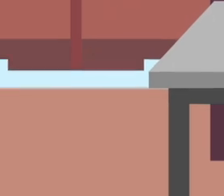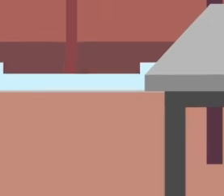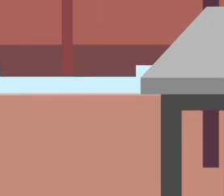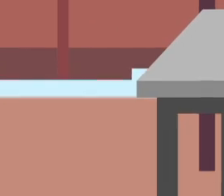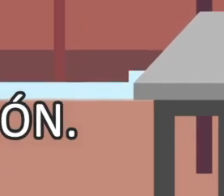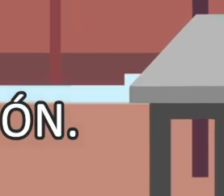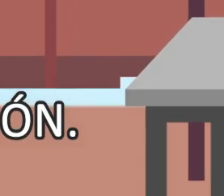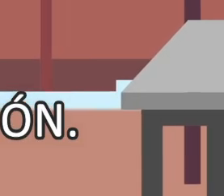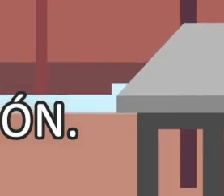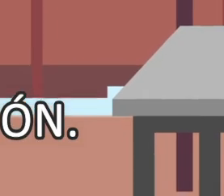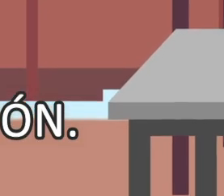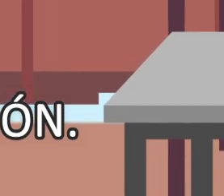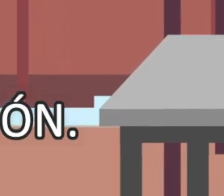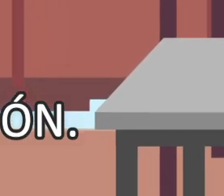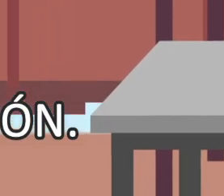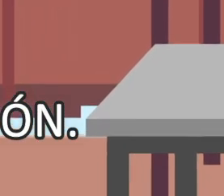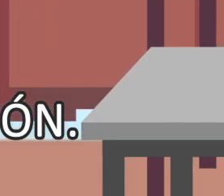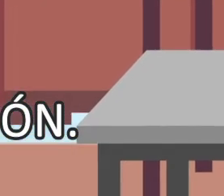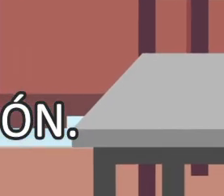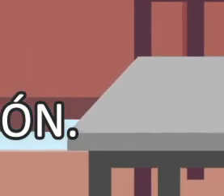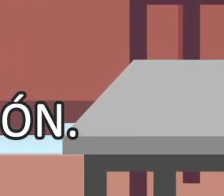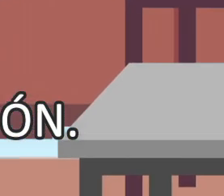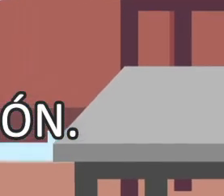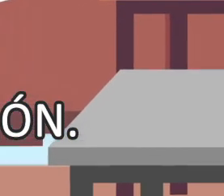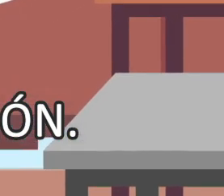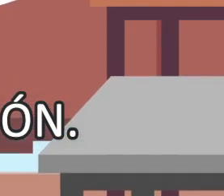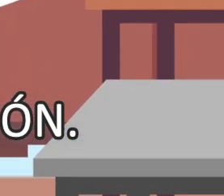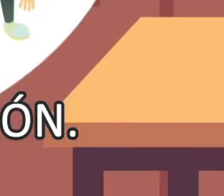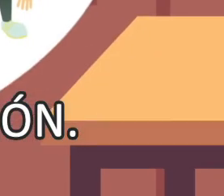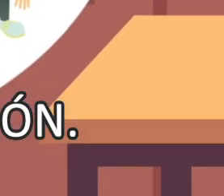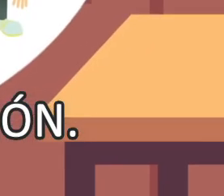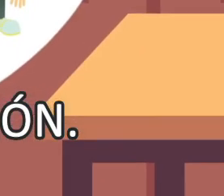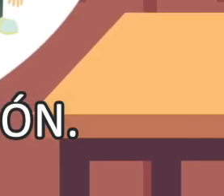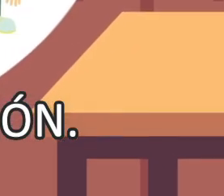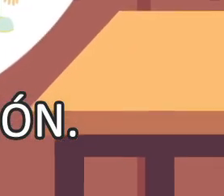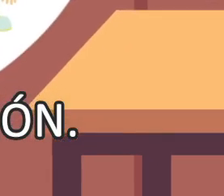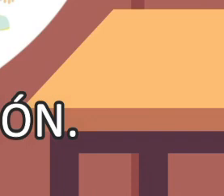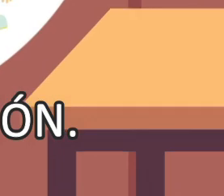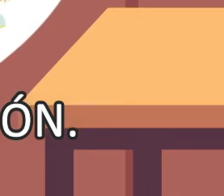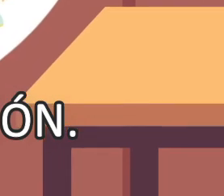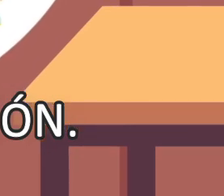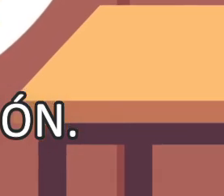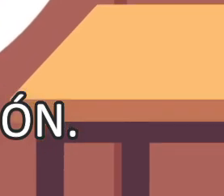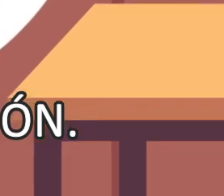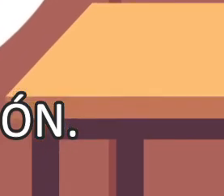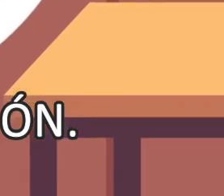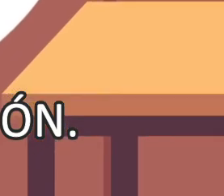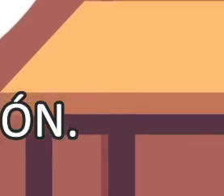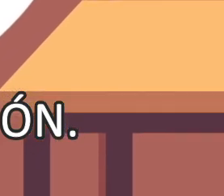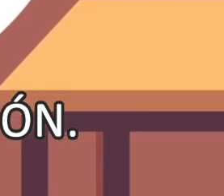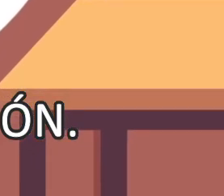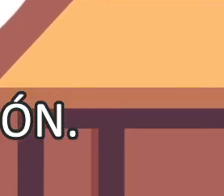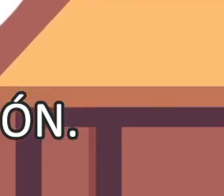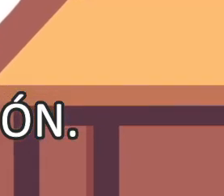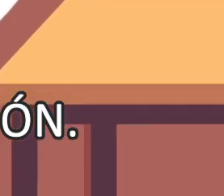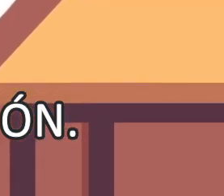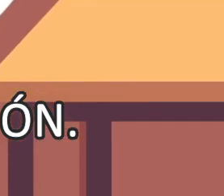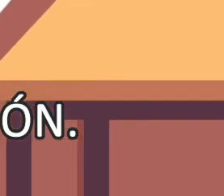Quiero renovar mi